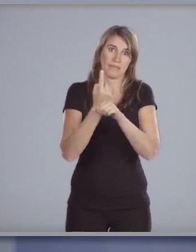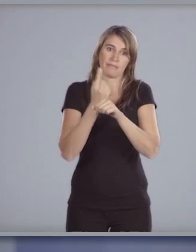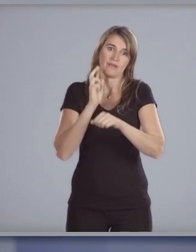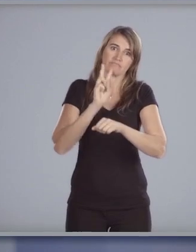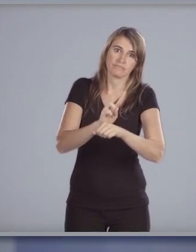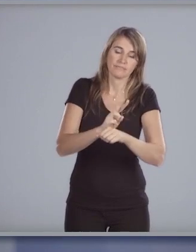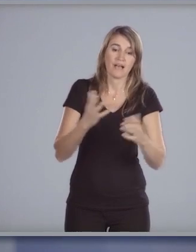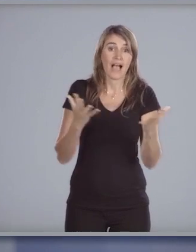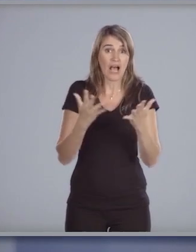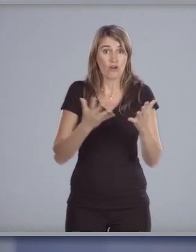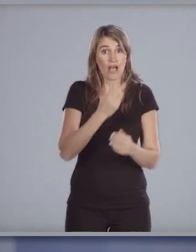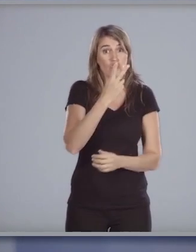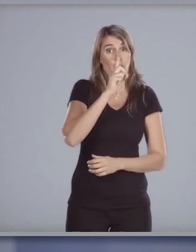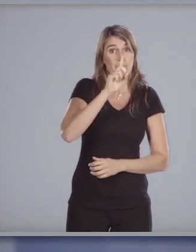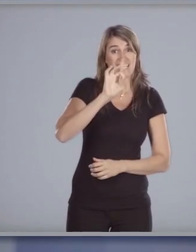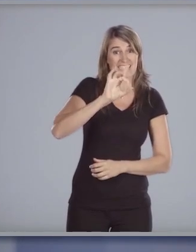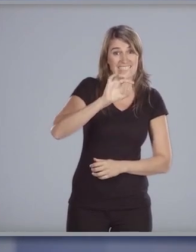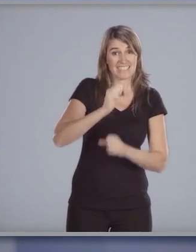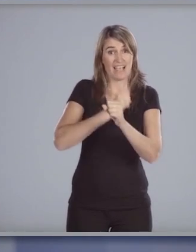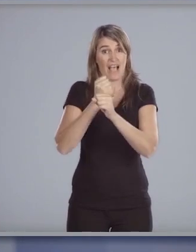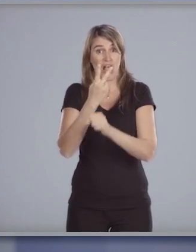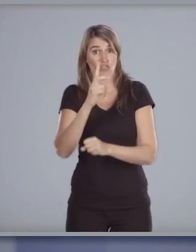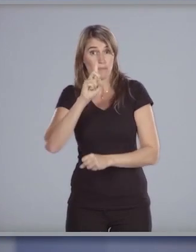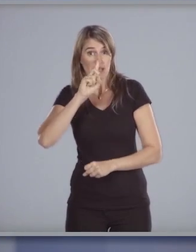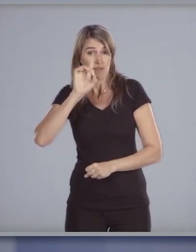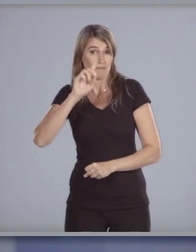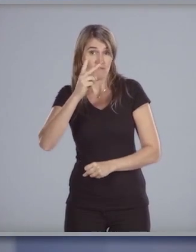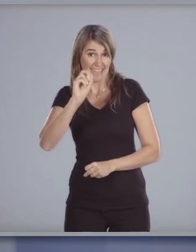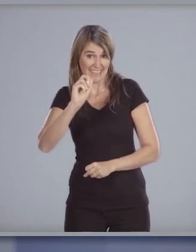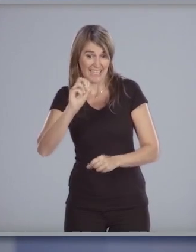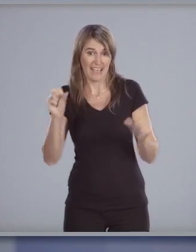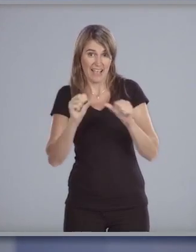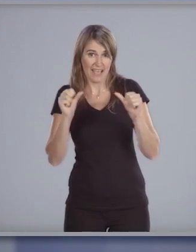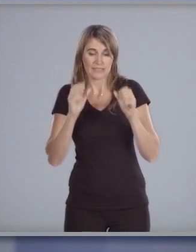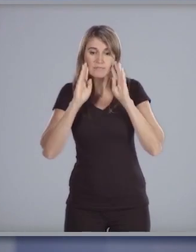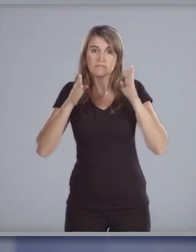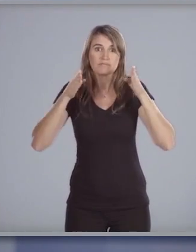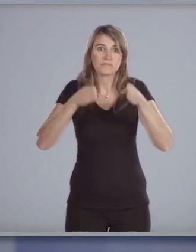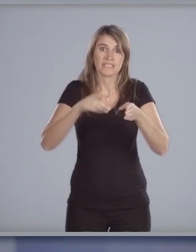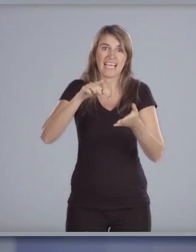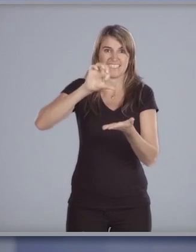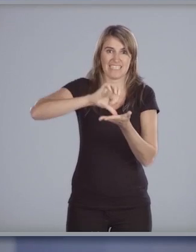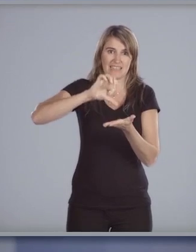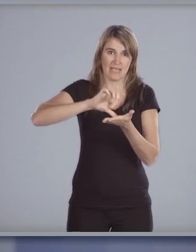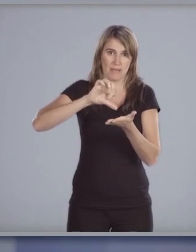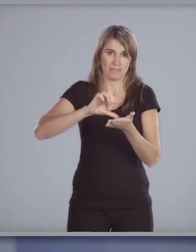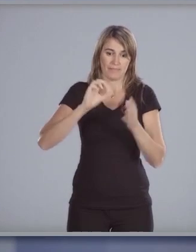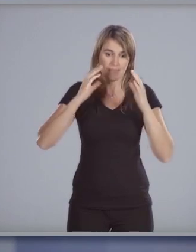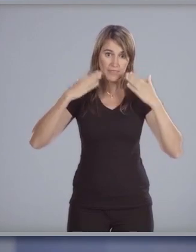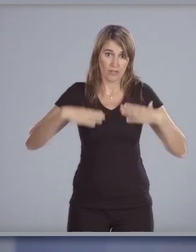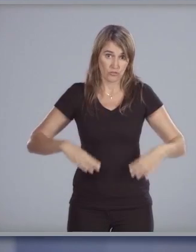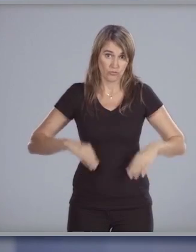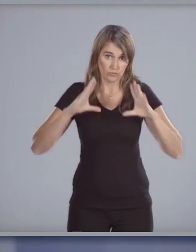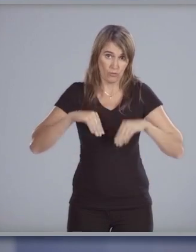en el periodo 2015-2020 lo será este sistema cuya